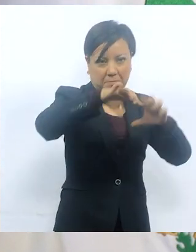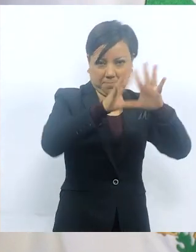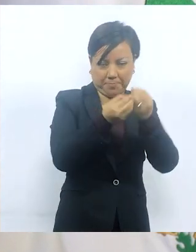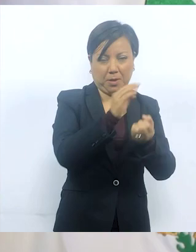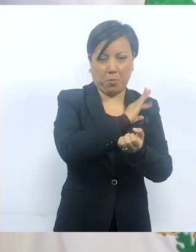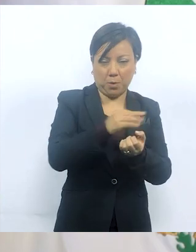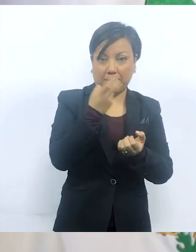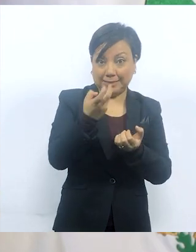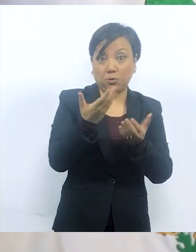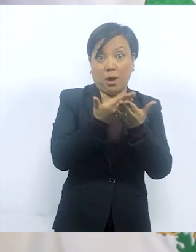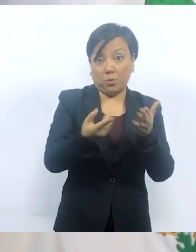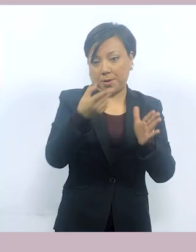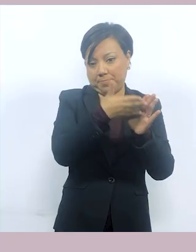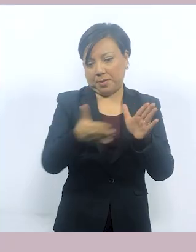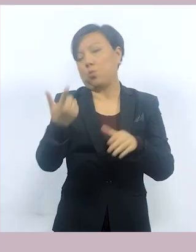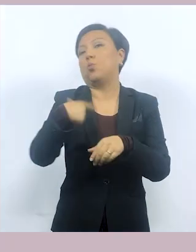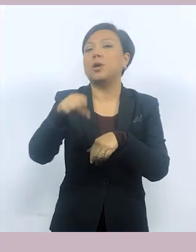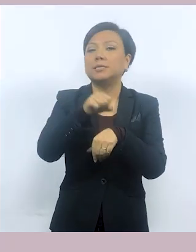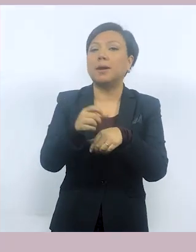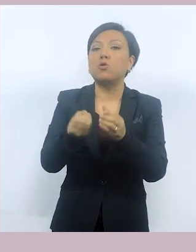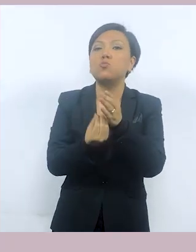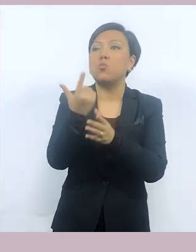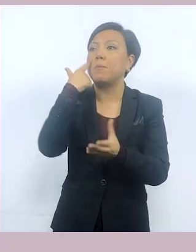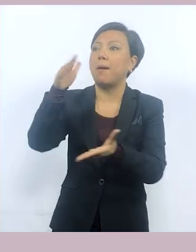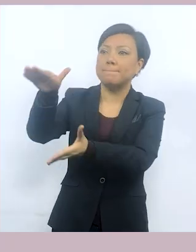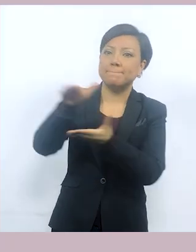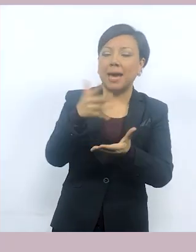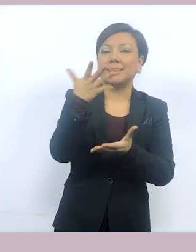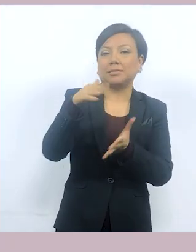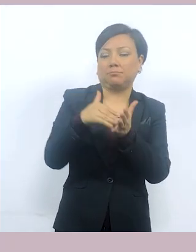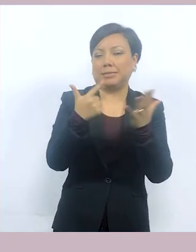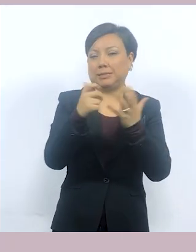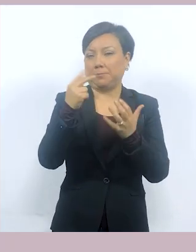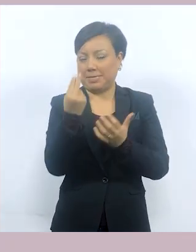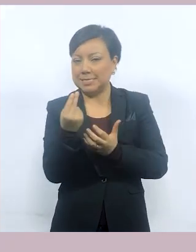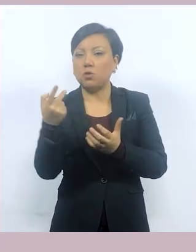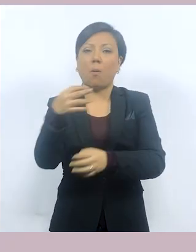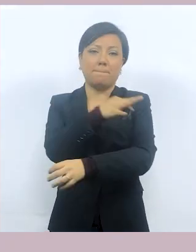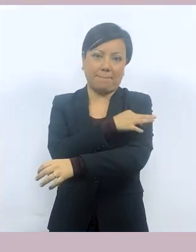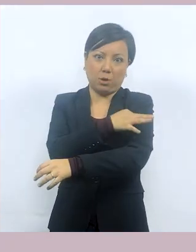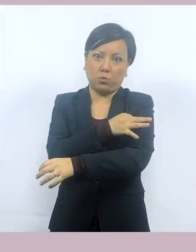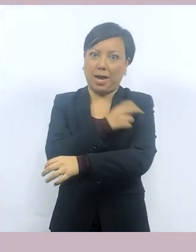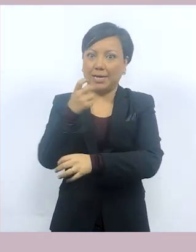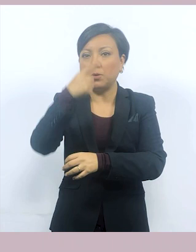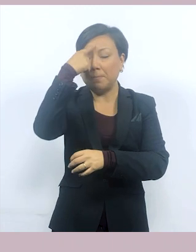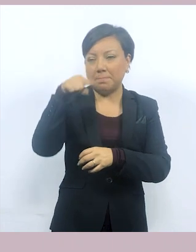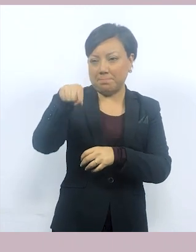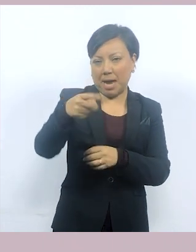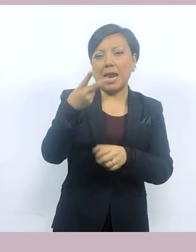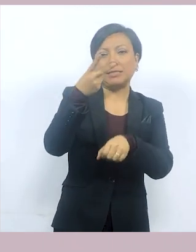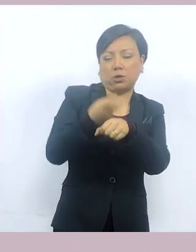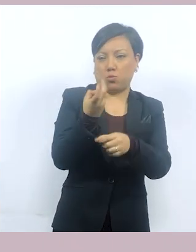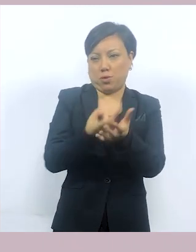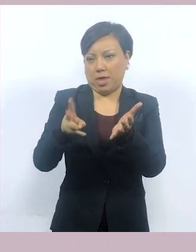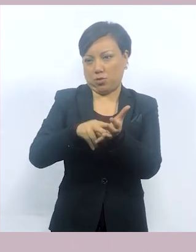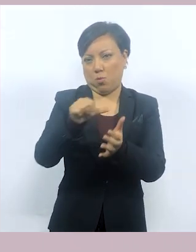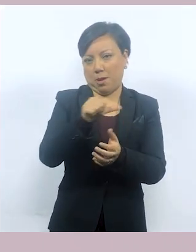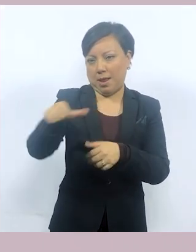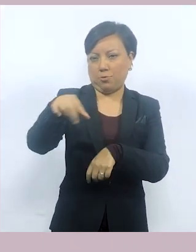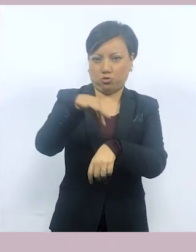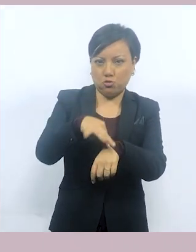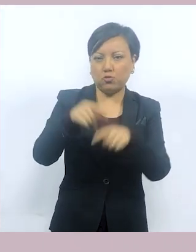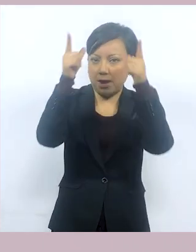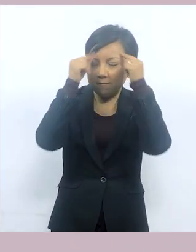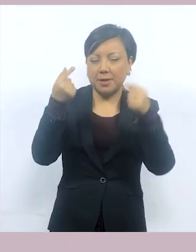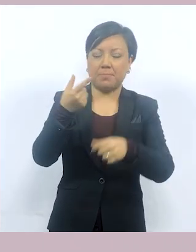abarcar. Esta semana también llegó a Querétaro un nuevo lote con 10,725 vacunas Pfizer destinadas para cubrir la segunda dosis